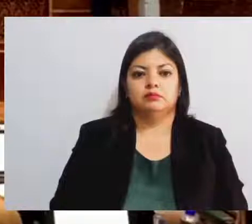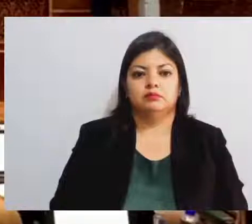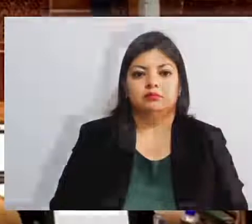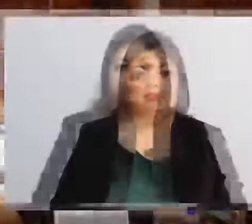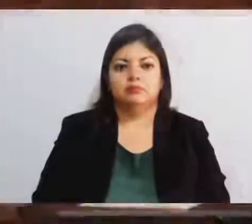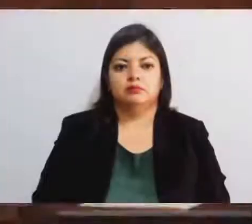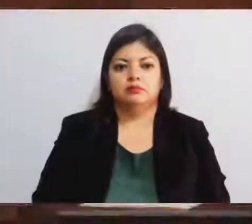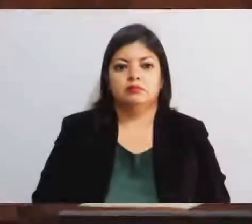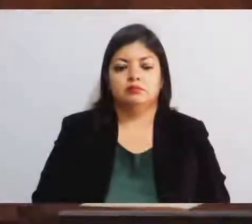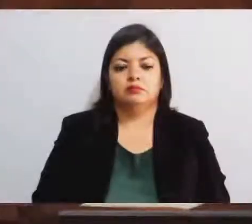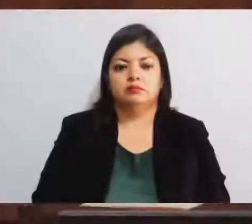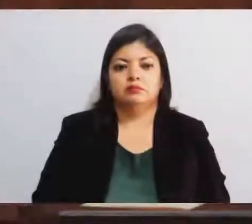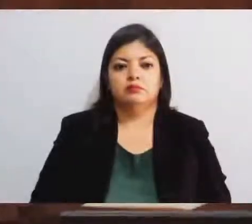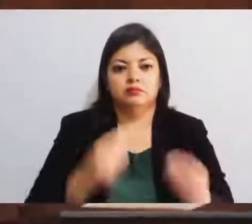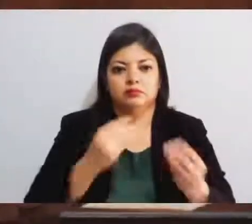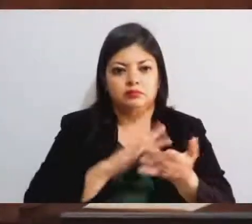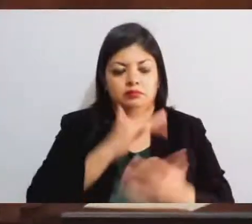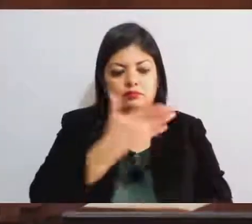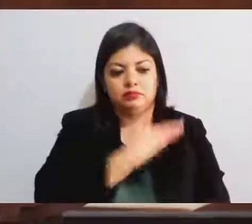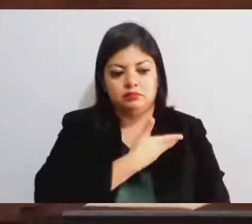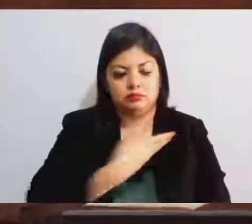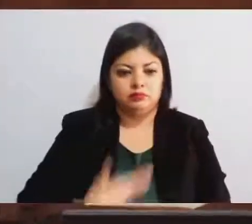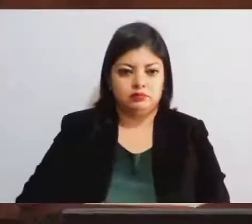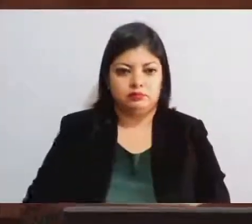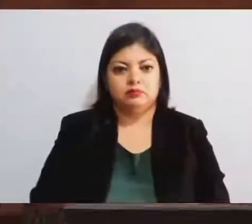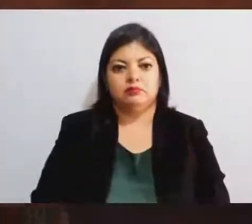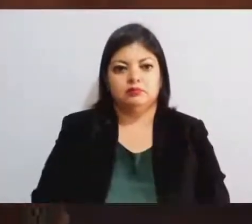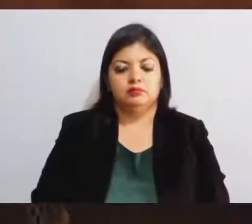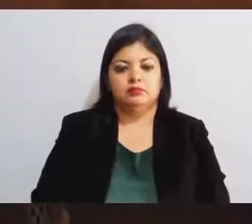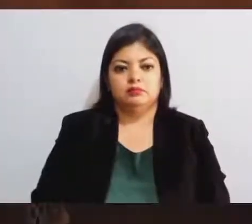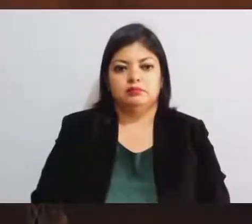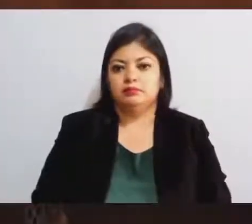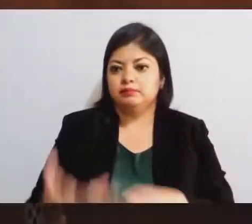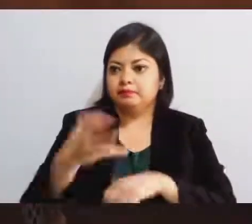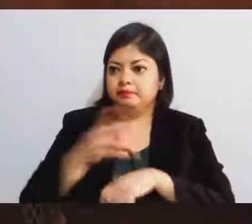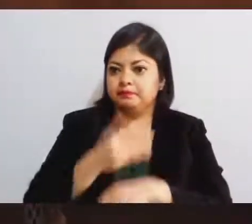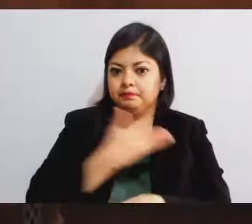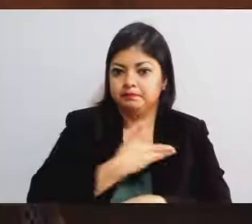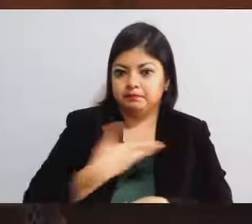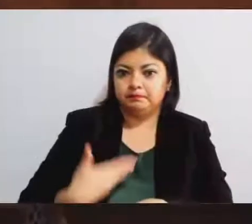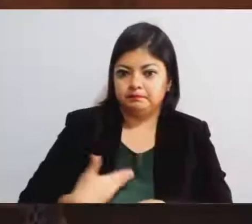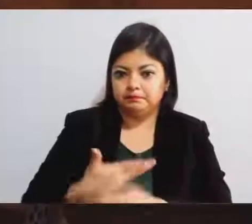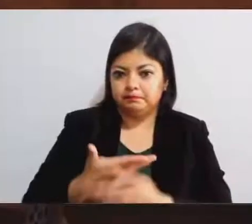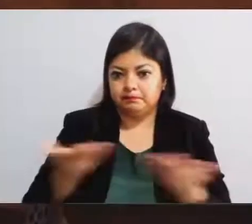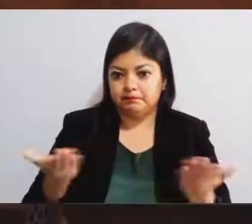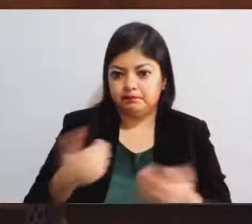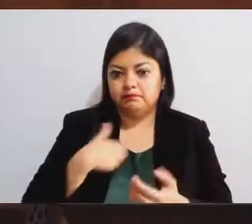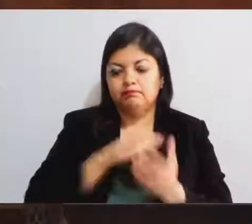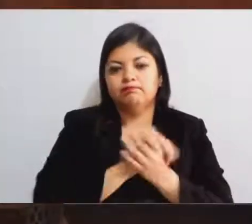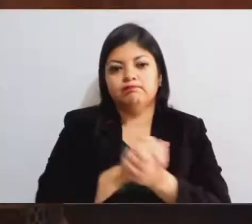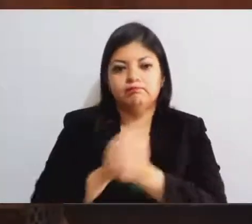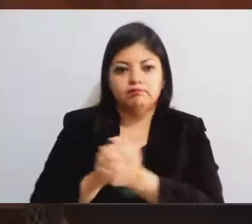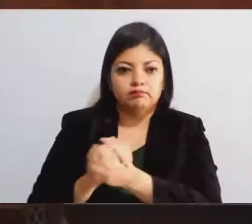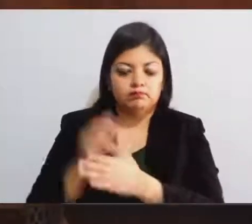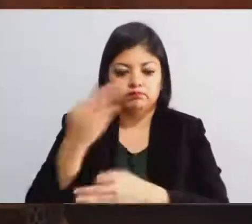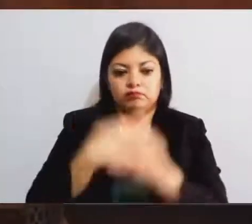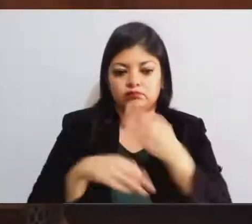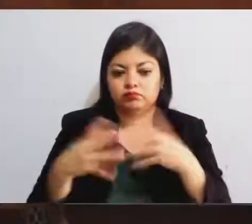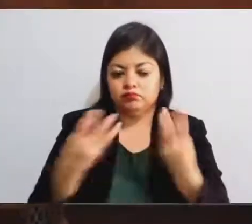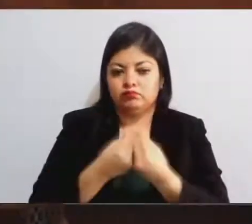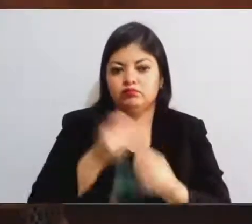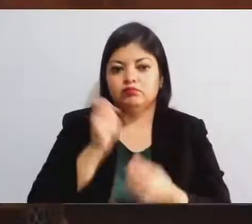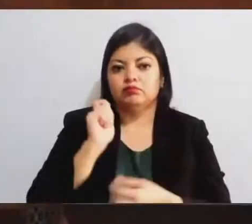Muchas gracias, presidenta. Con la venia de la presidencia, saludo a las y los integrantes de la